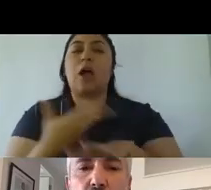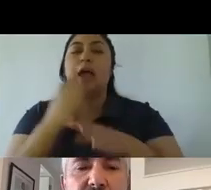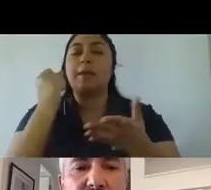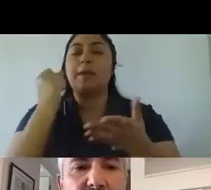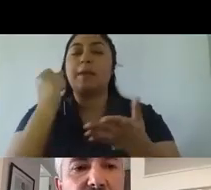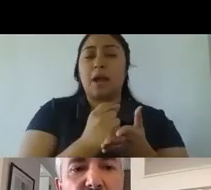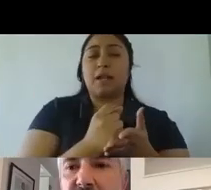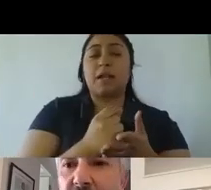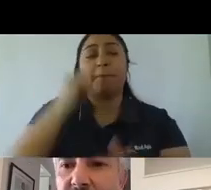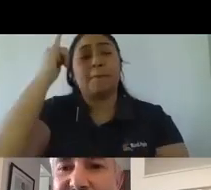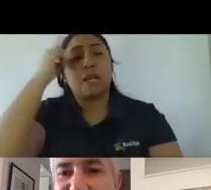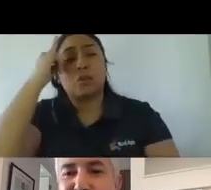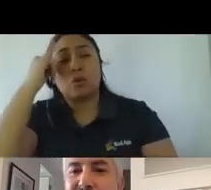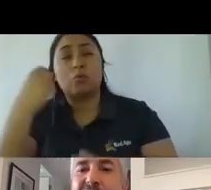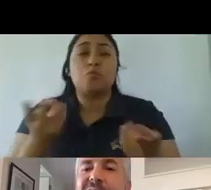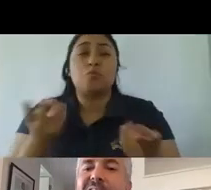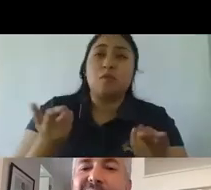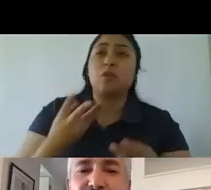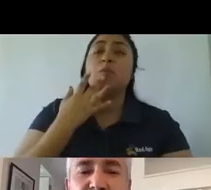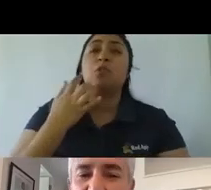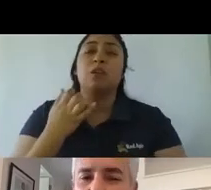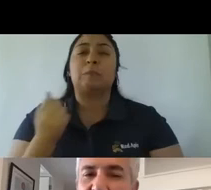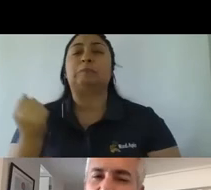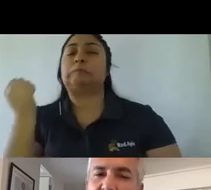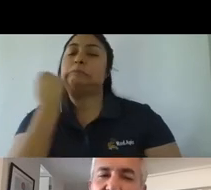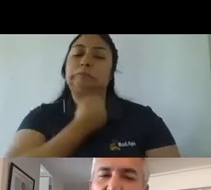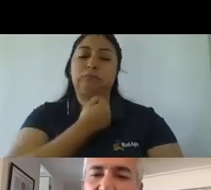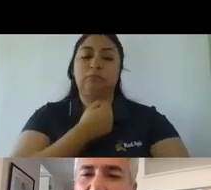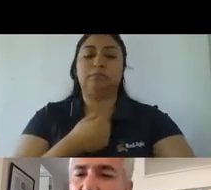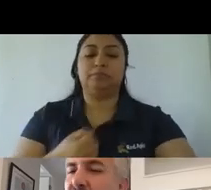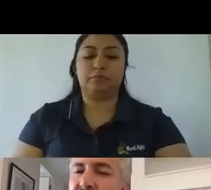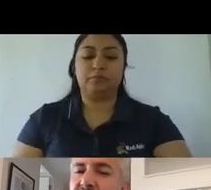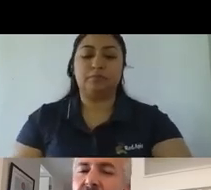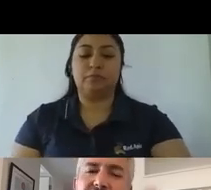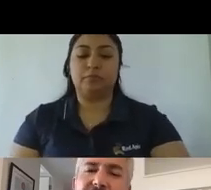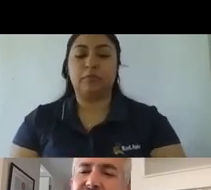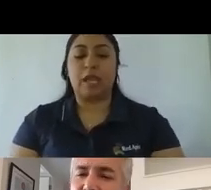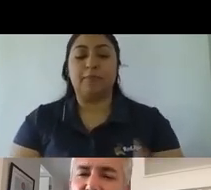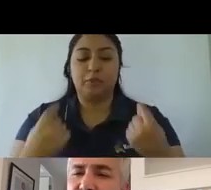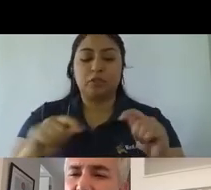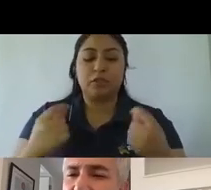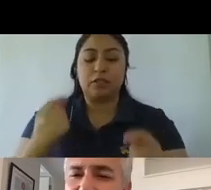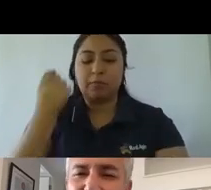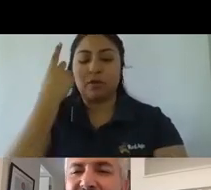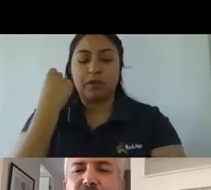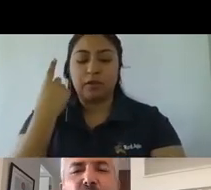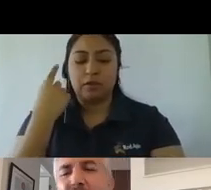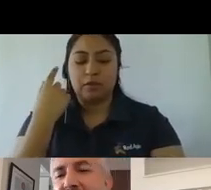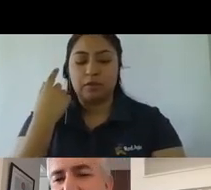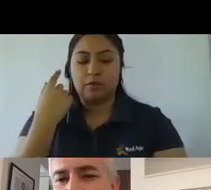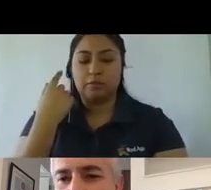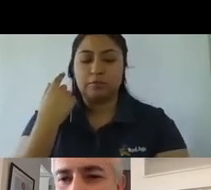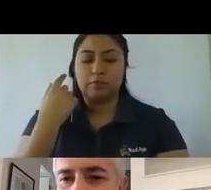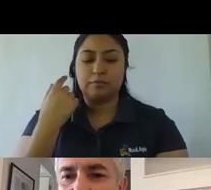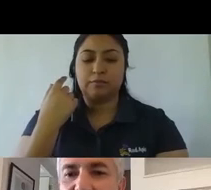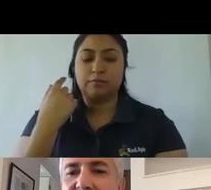pública y abiertamente porque lo hacían mal y bueno dijimos ok tratemos de entender entonces dice ahí que el 81% dice que la marca se demoró más de